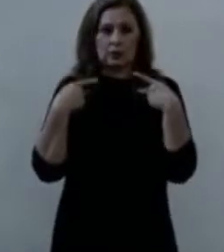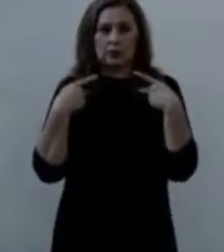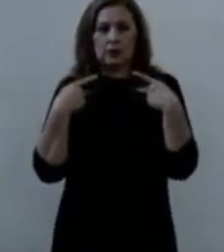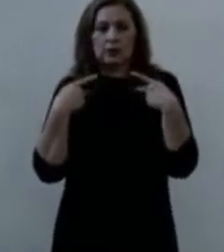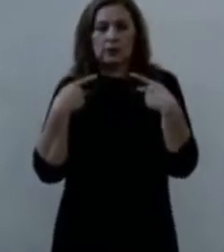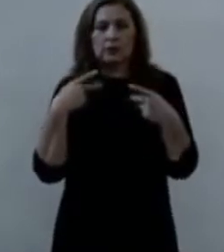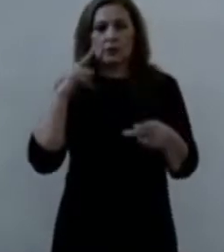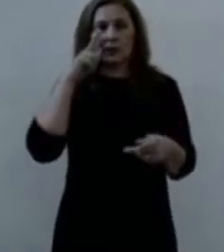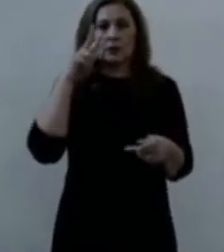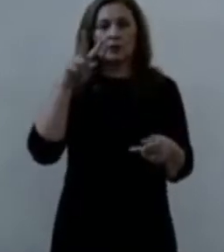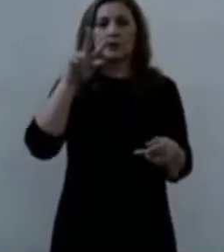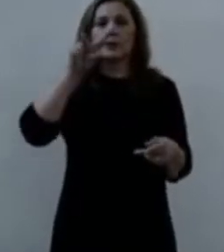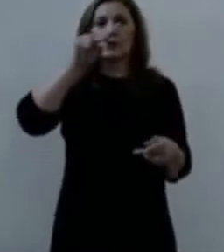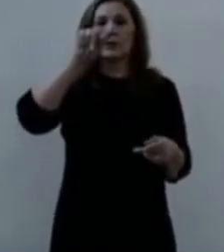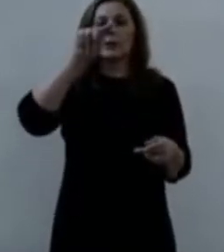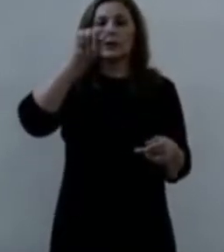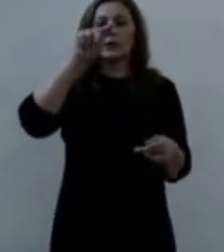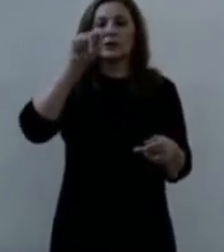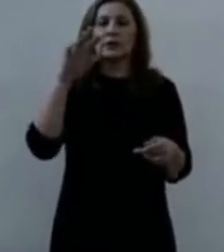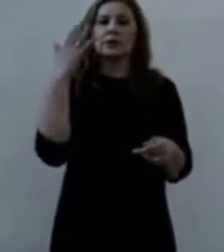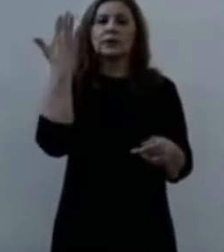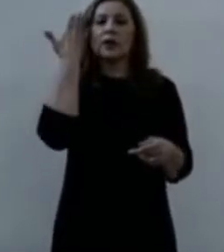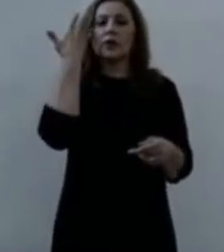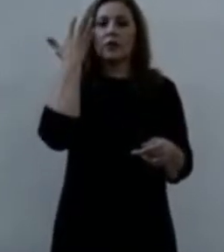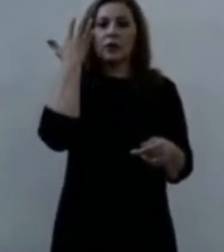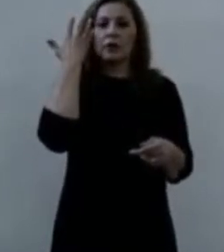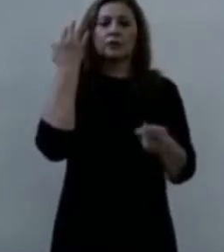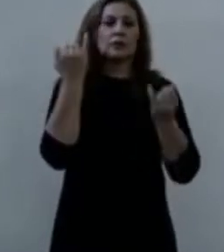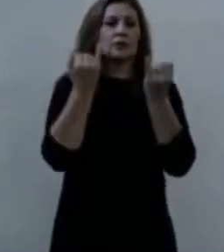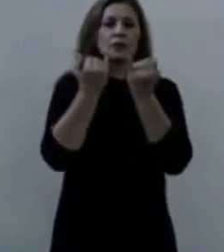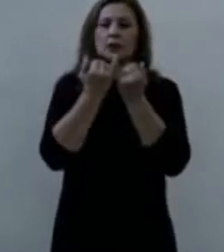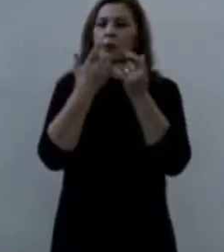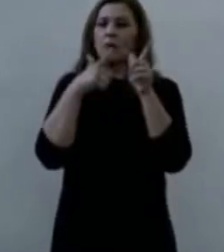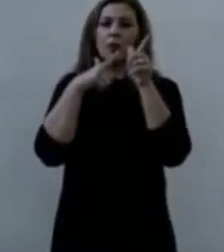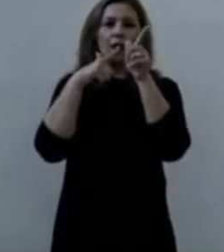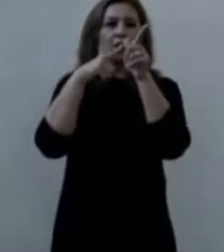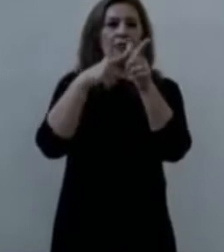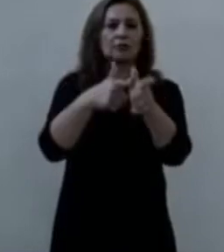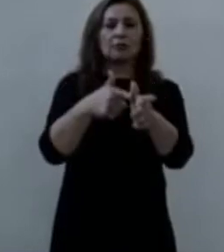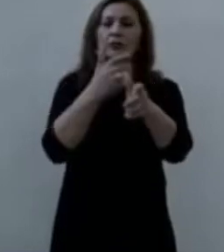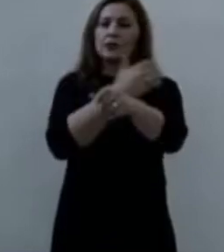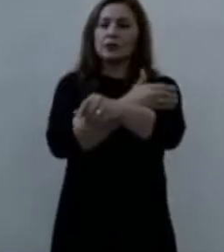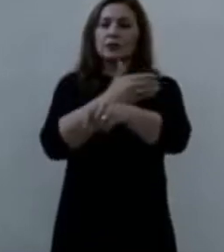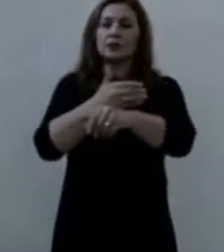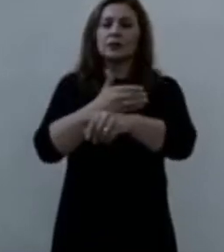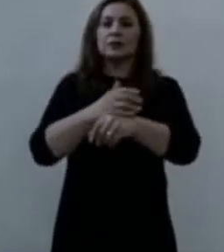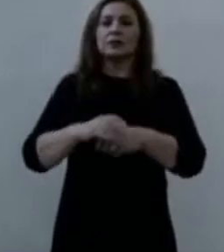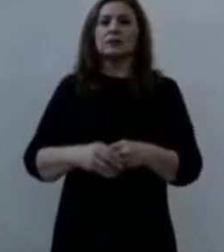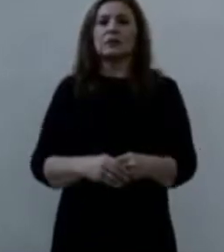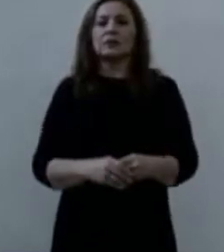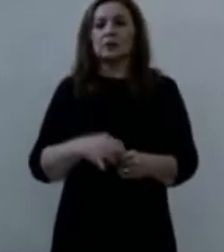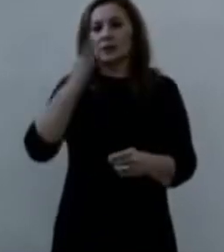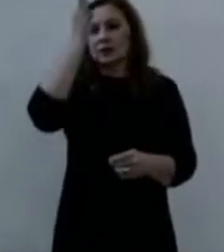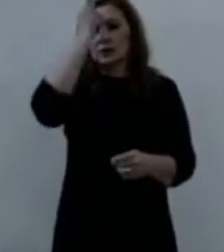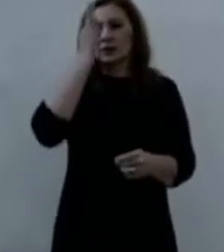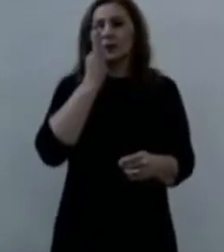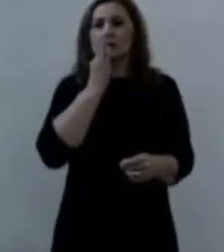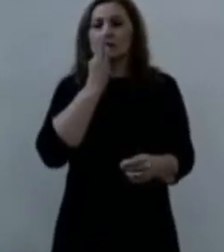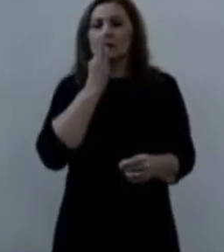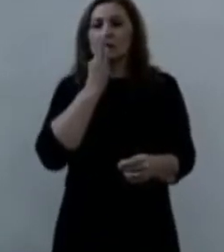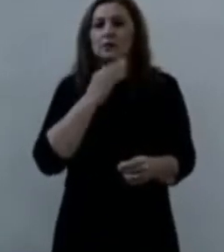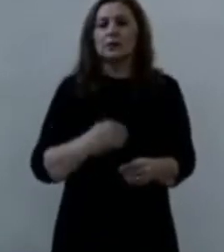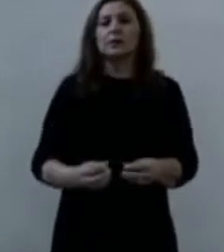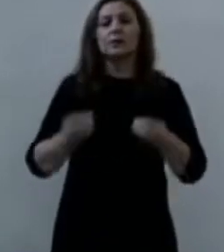de la televisión y de las redes sociales, nos acompañan en esta misa. para todos mi